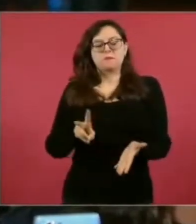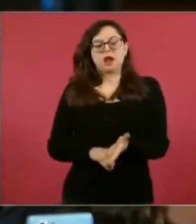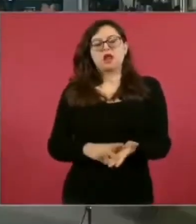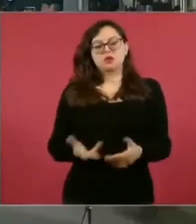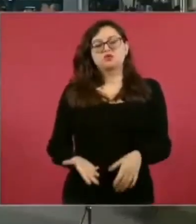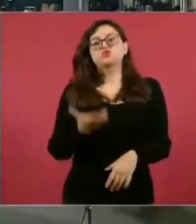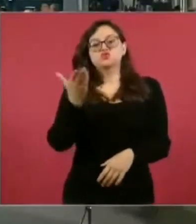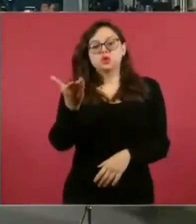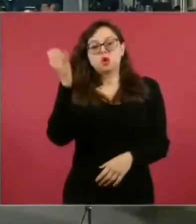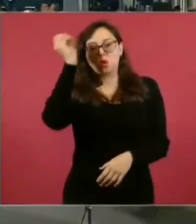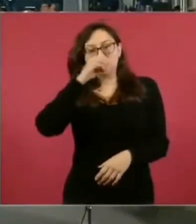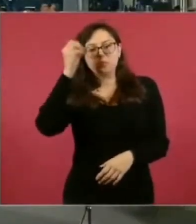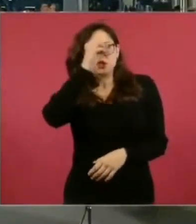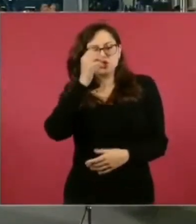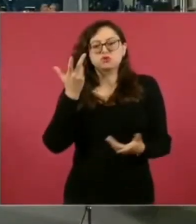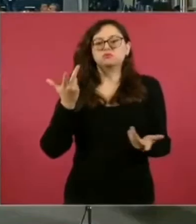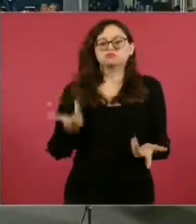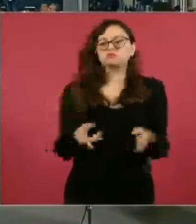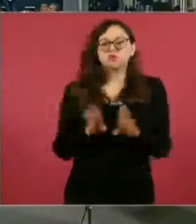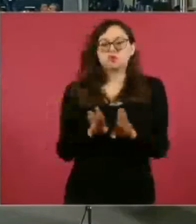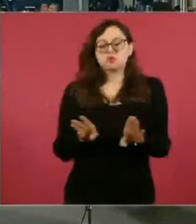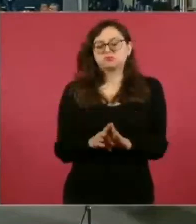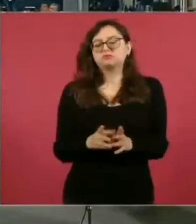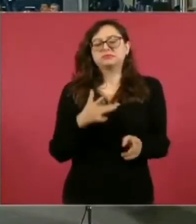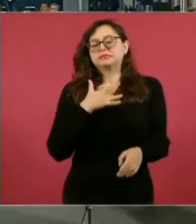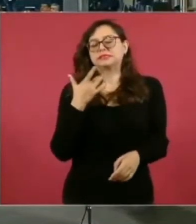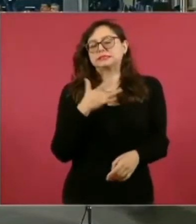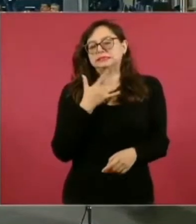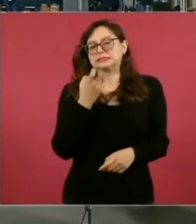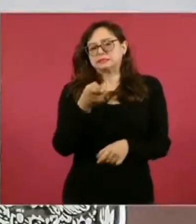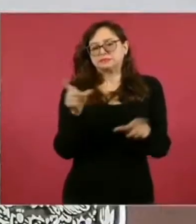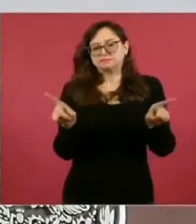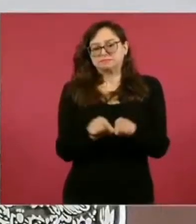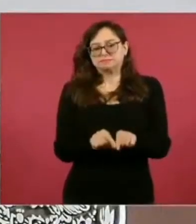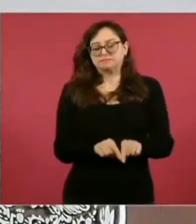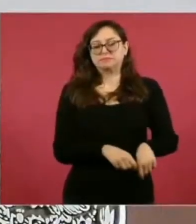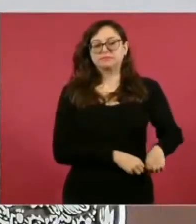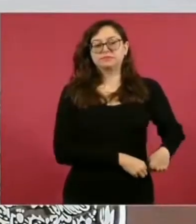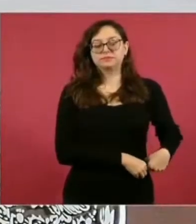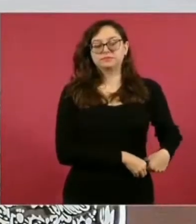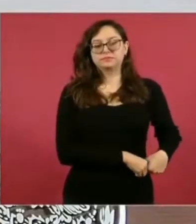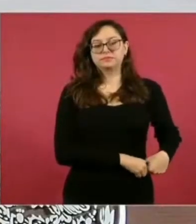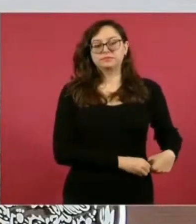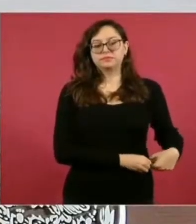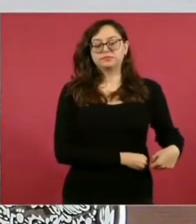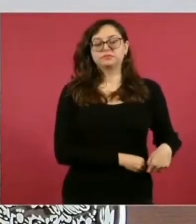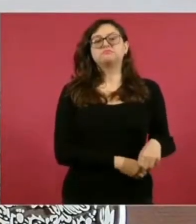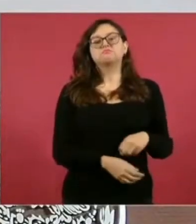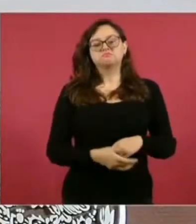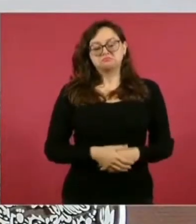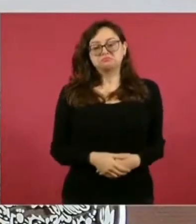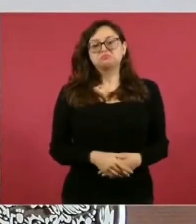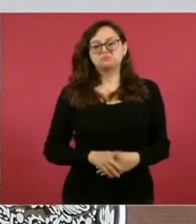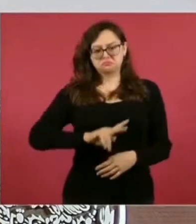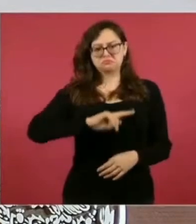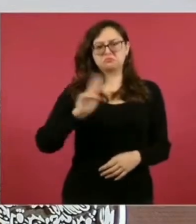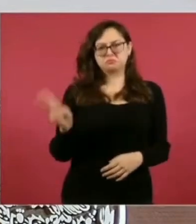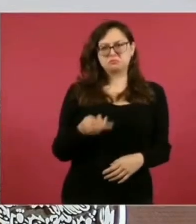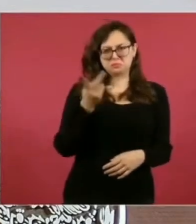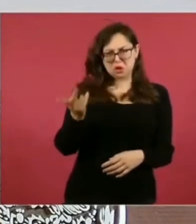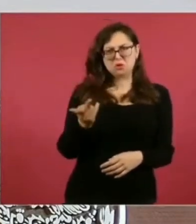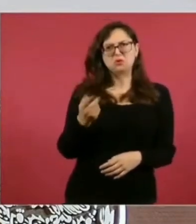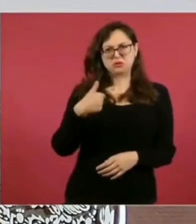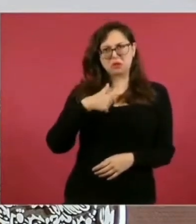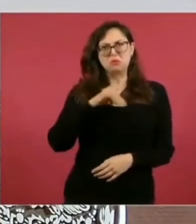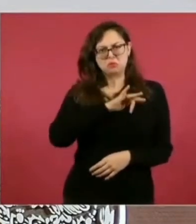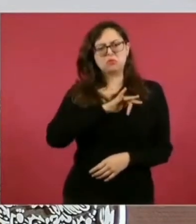gustaría escuchar brevemente, si me hace favor. Muchas gracias. Bueno, no es una pregunta tan personal, pero es una pregunta que te puedo